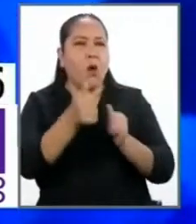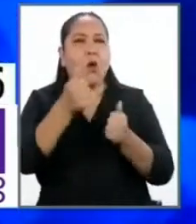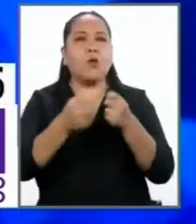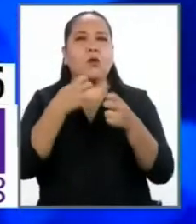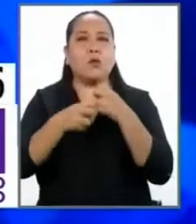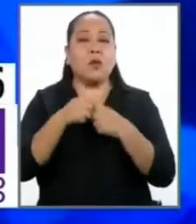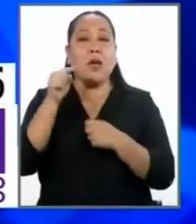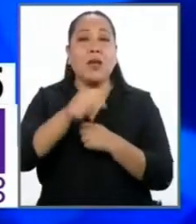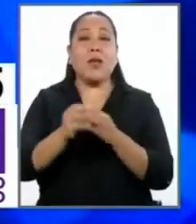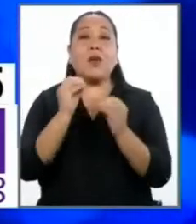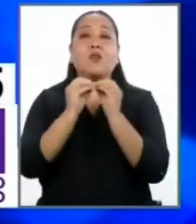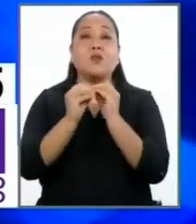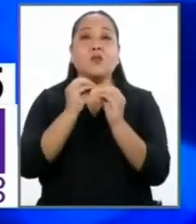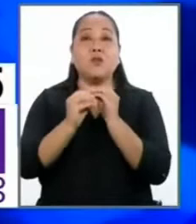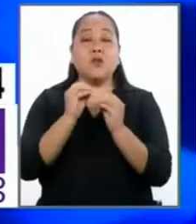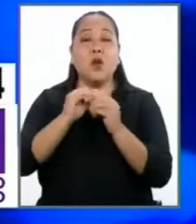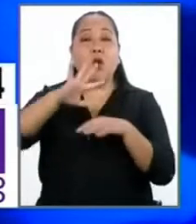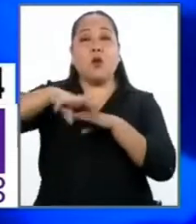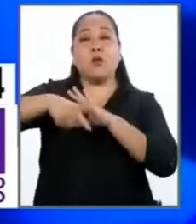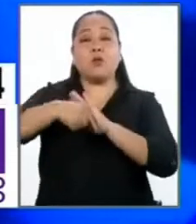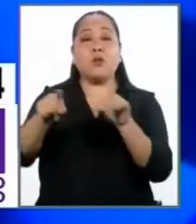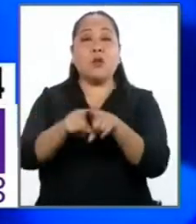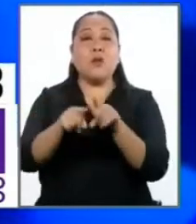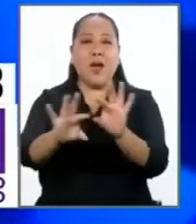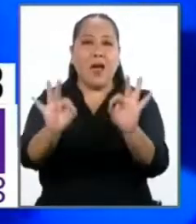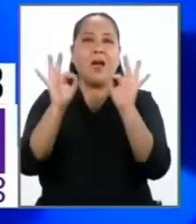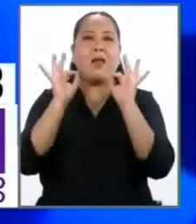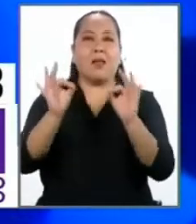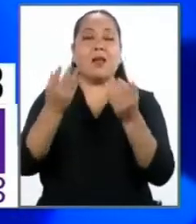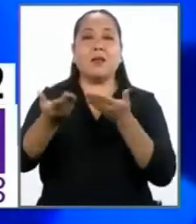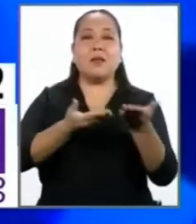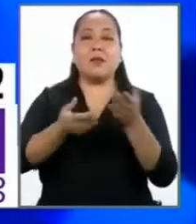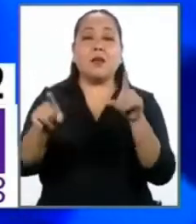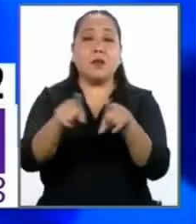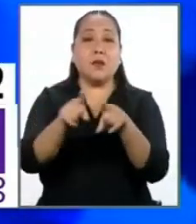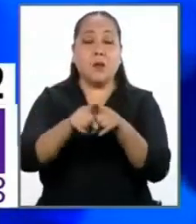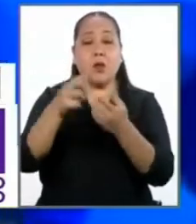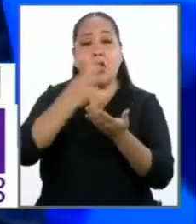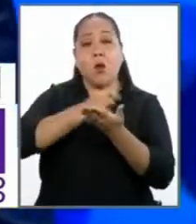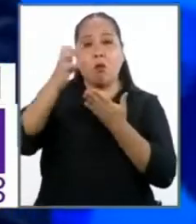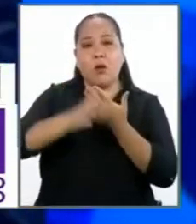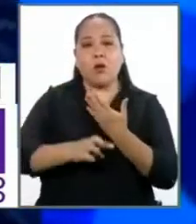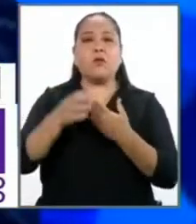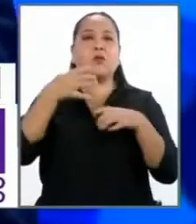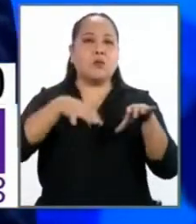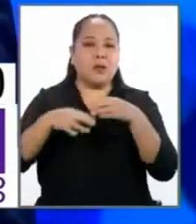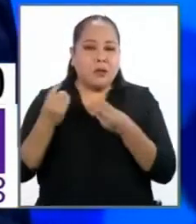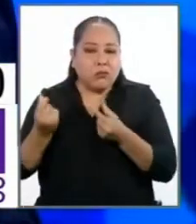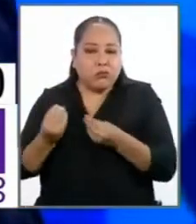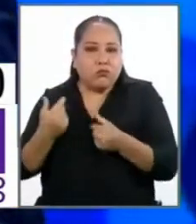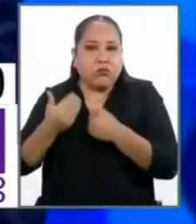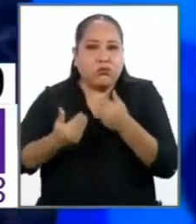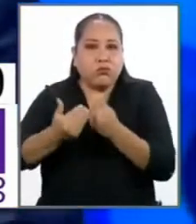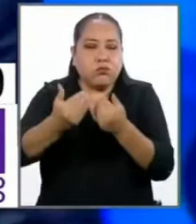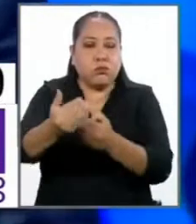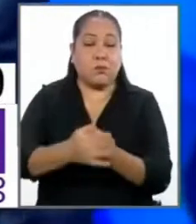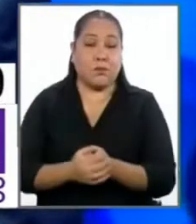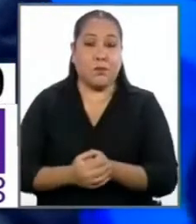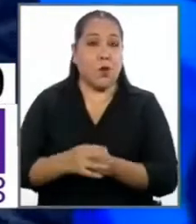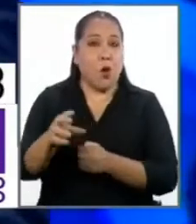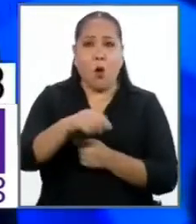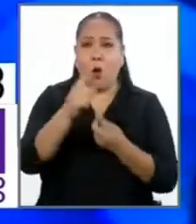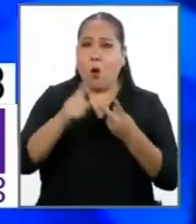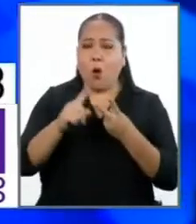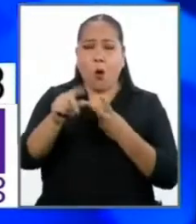Así corregimos la corrupción, pero también la calidad de los servicios y los proyectos también se ejecutan con mayor celeridad. Otra cosa que tenemos que